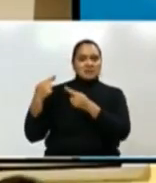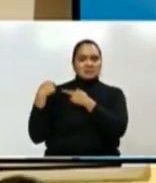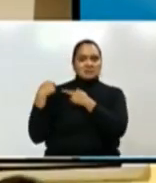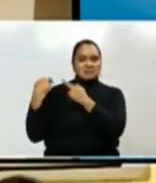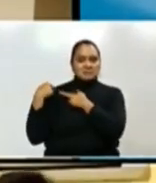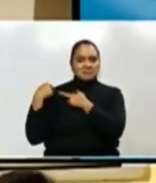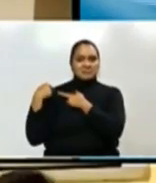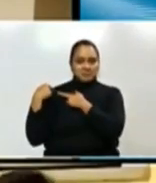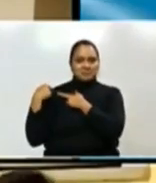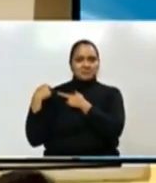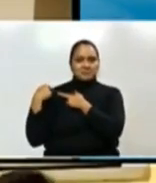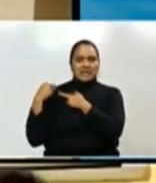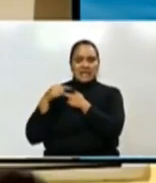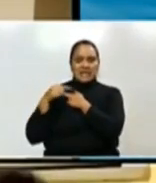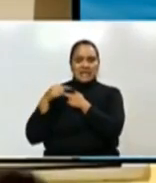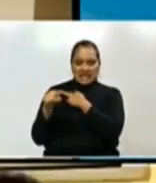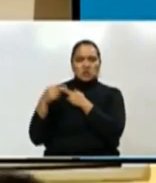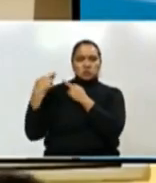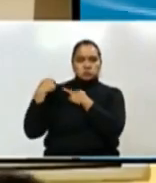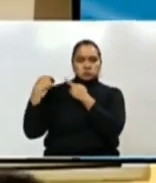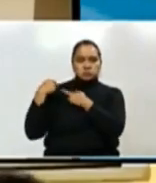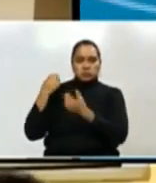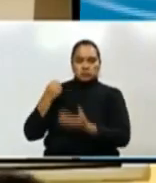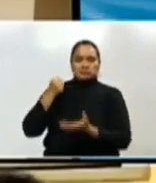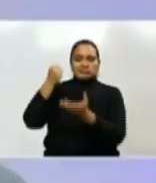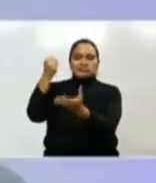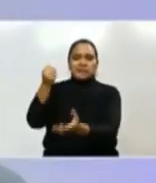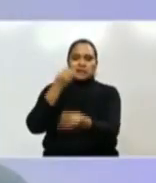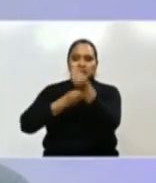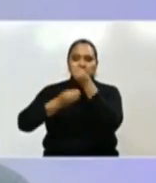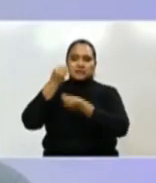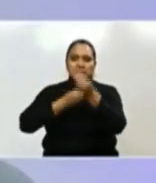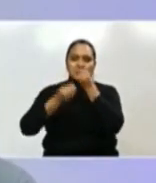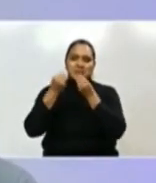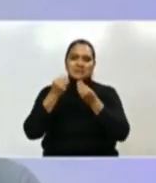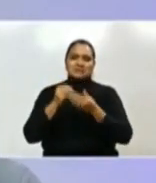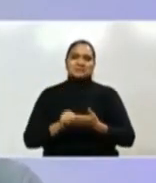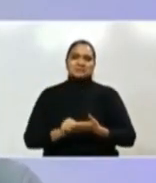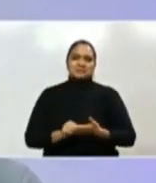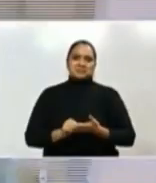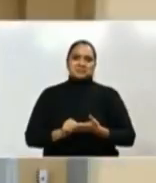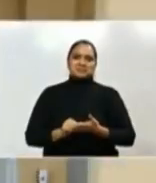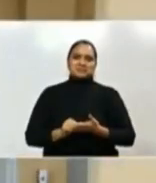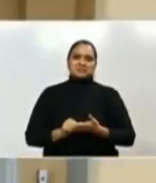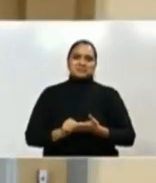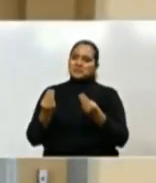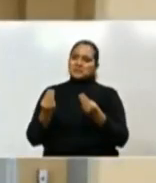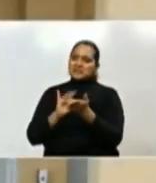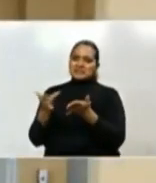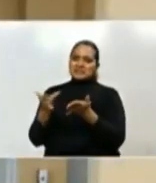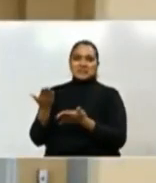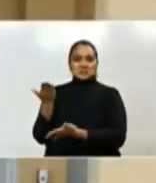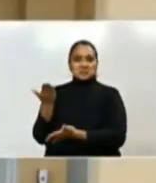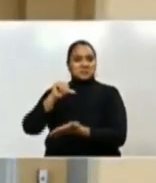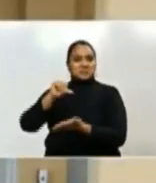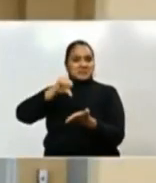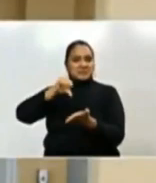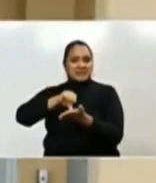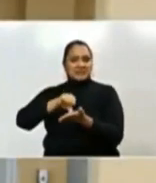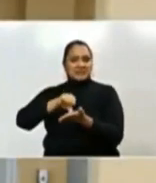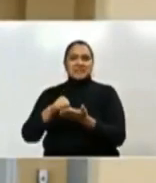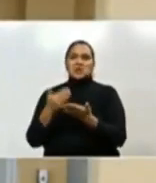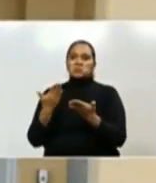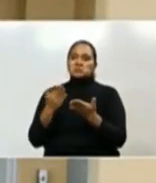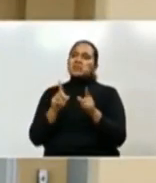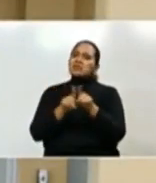van a ser los que realmente van a hacer la entrega de estas cosas. Muchas gracias, alcalde. También contamos